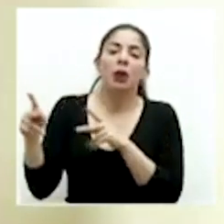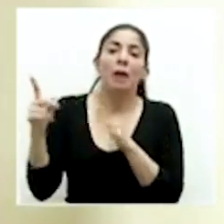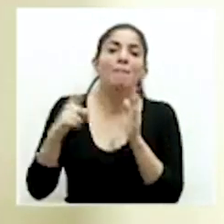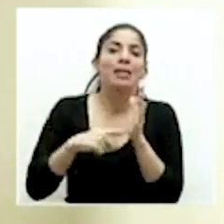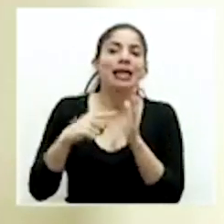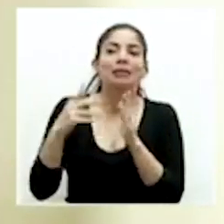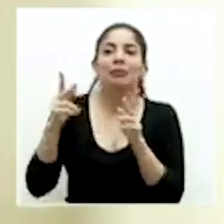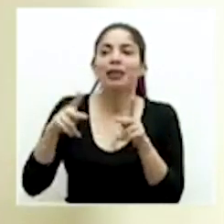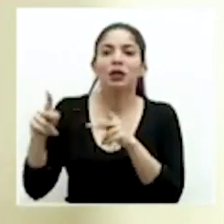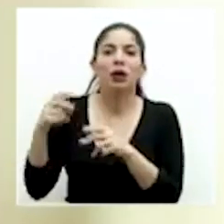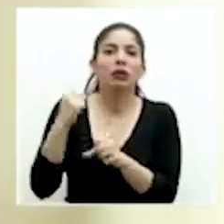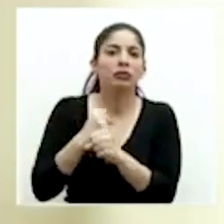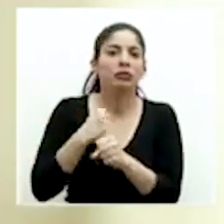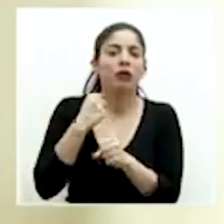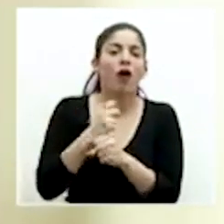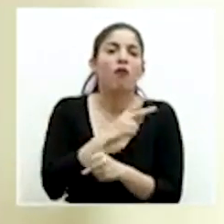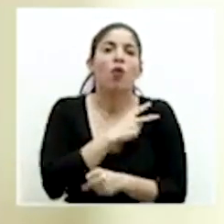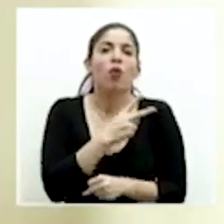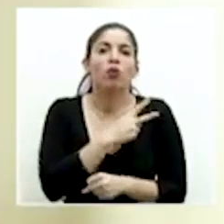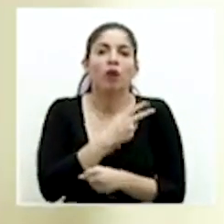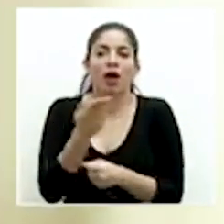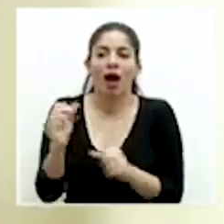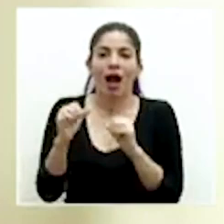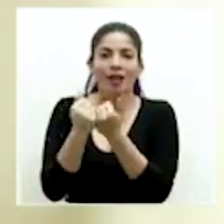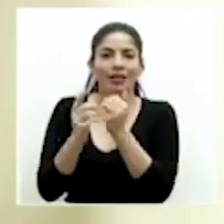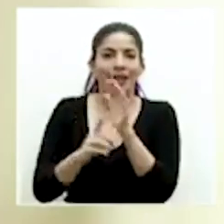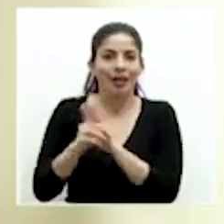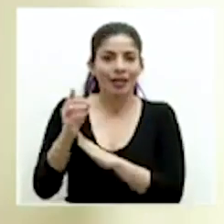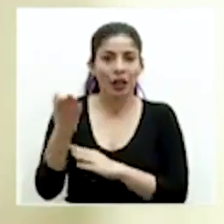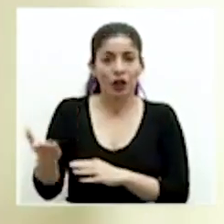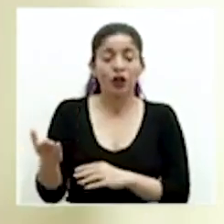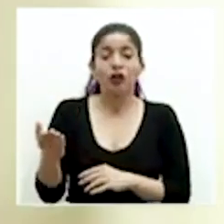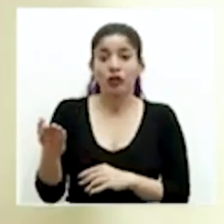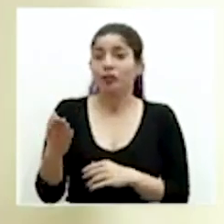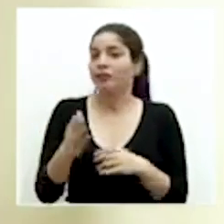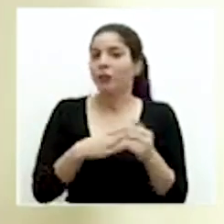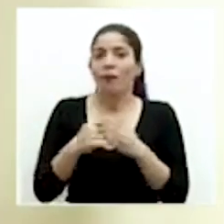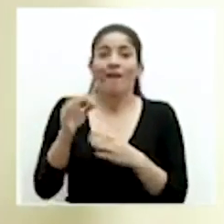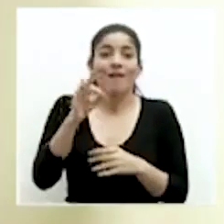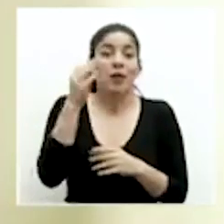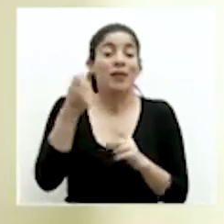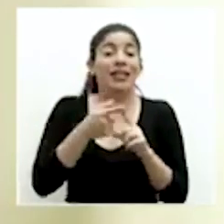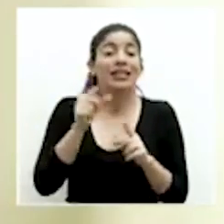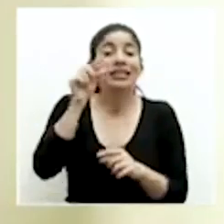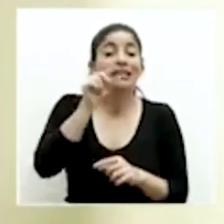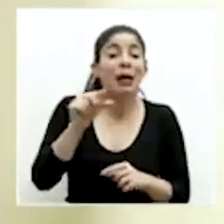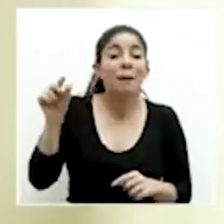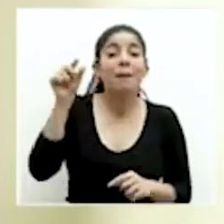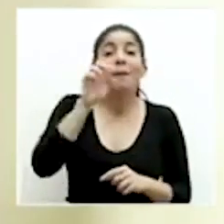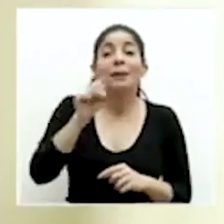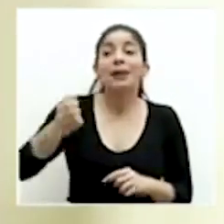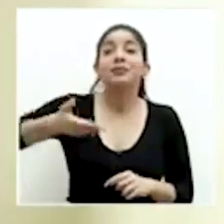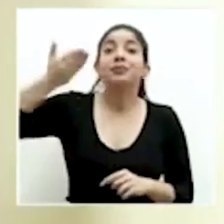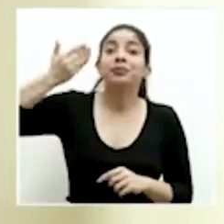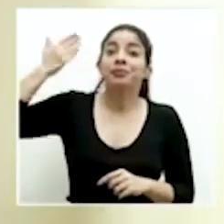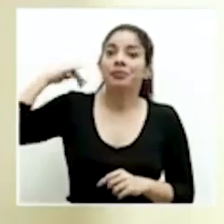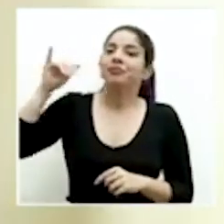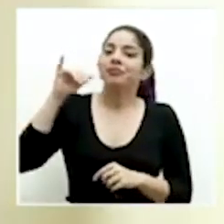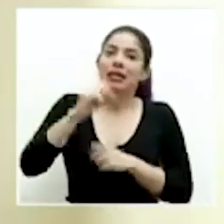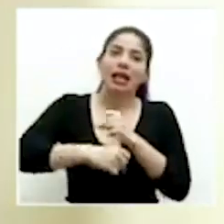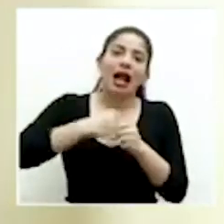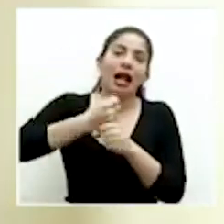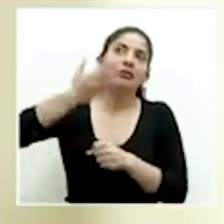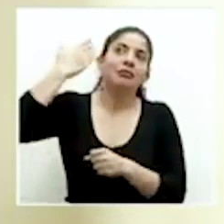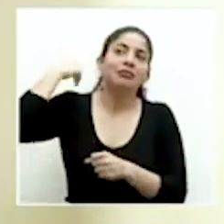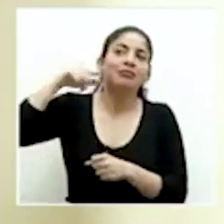voluntariamente en las asociaciones de desarrollo que de todos modos desde semanas y meses atrás y también de años atrás